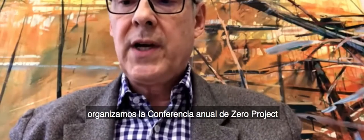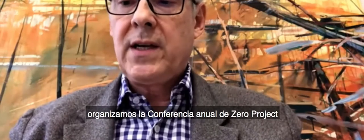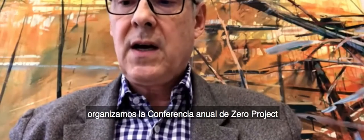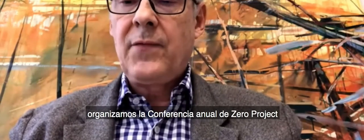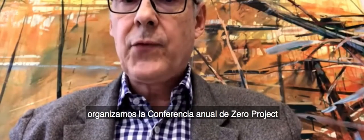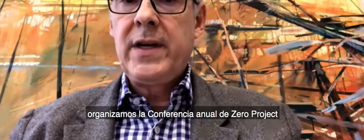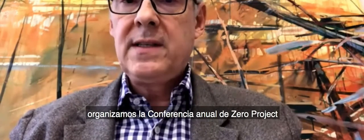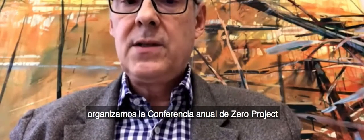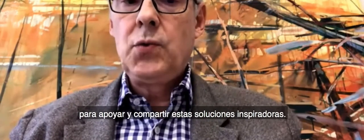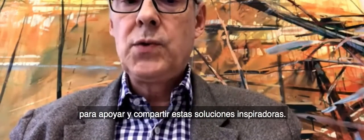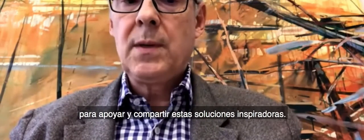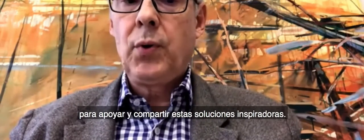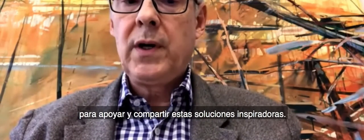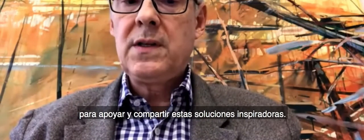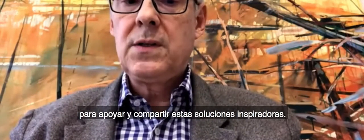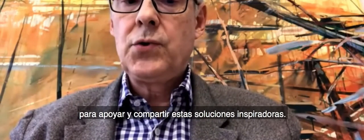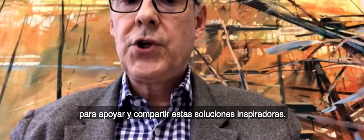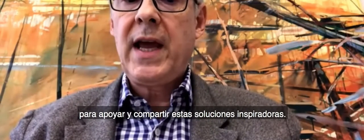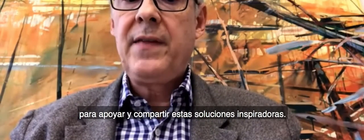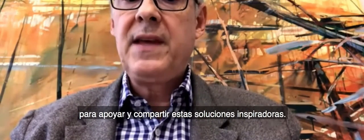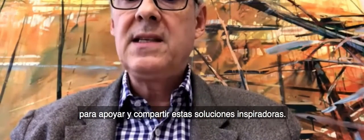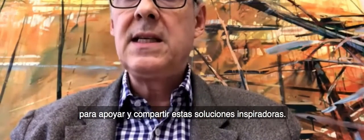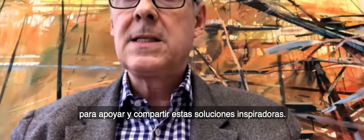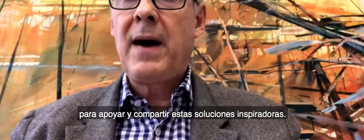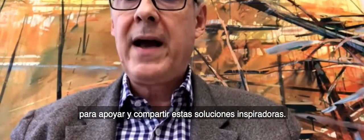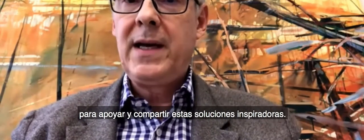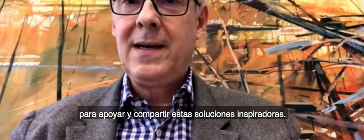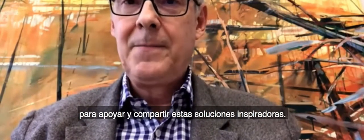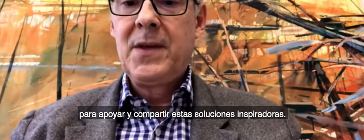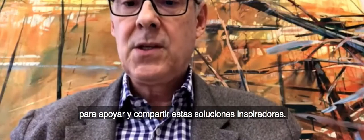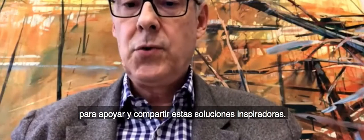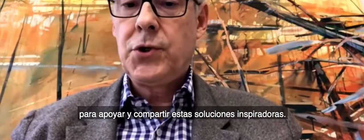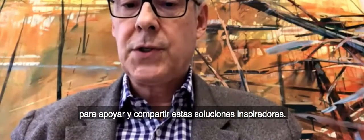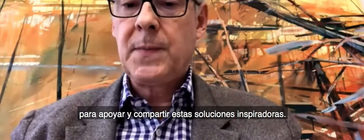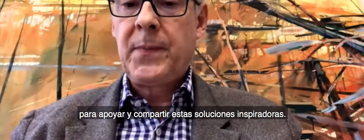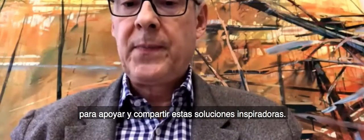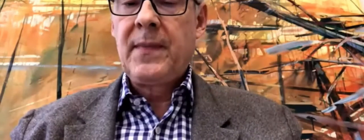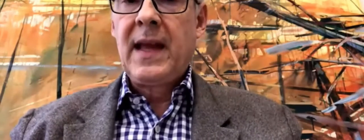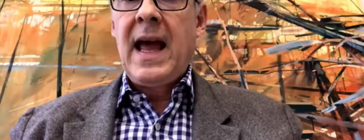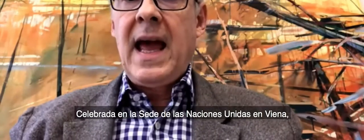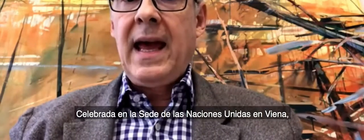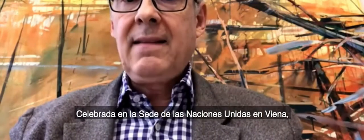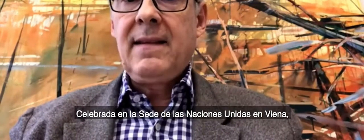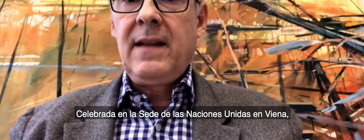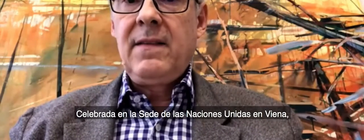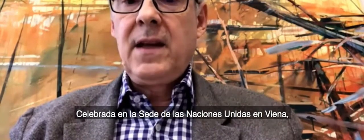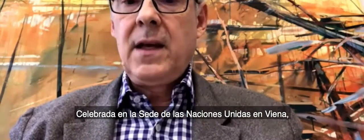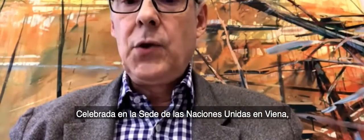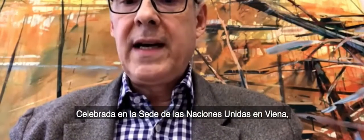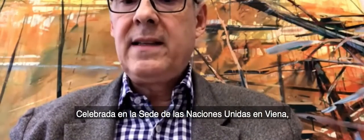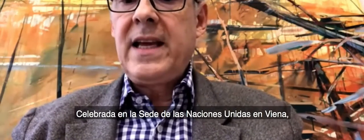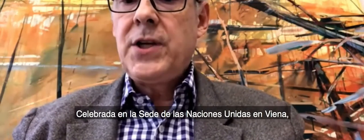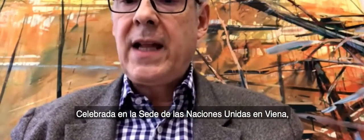Project conference to support to share these inspiring solutions. Held at